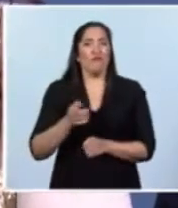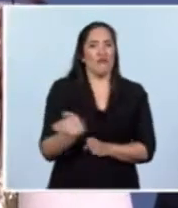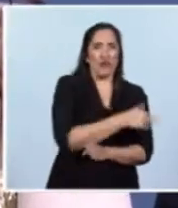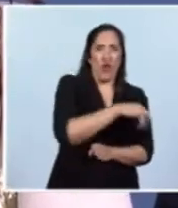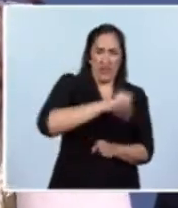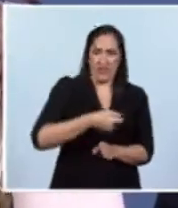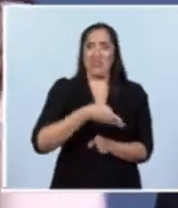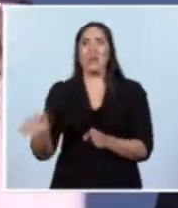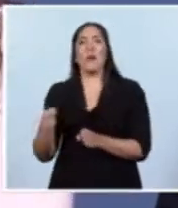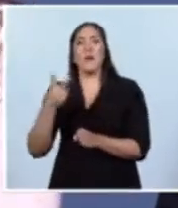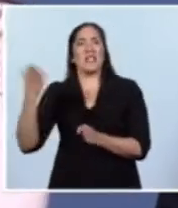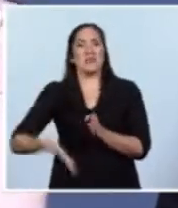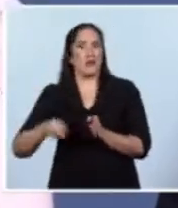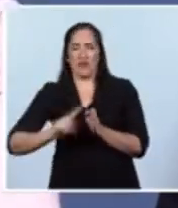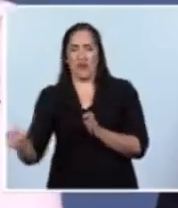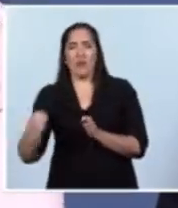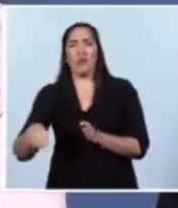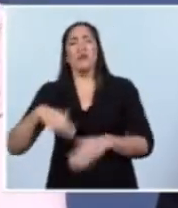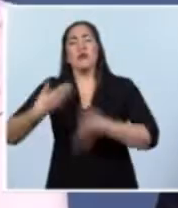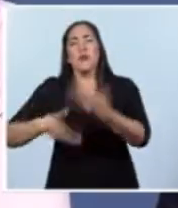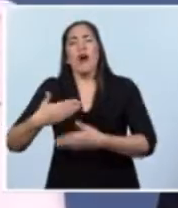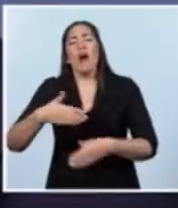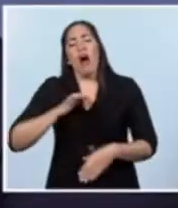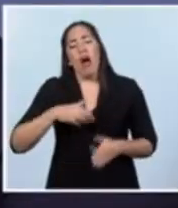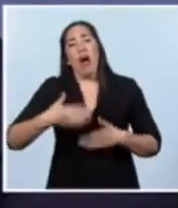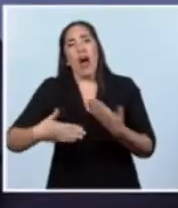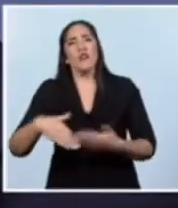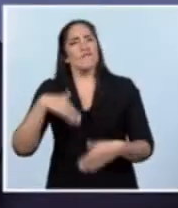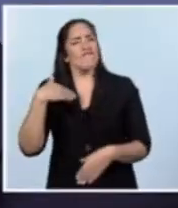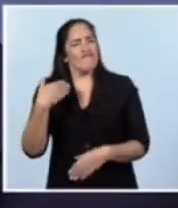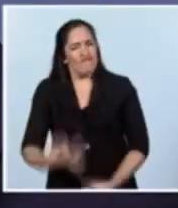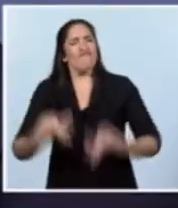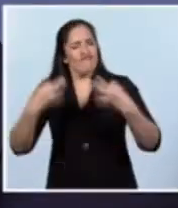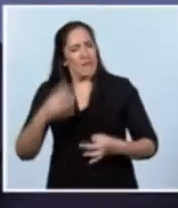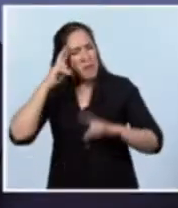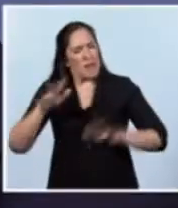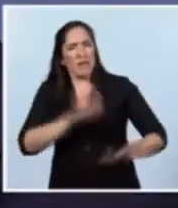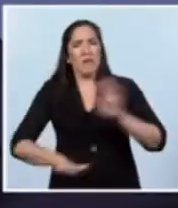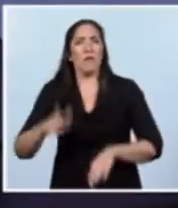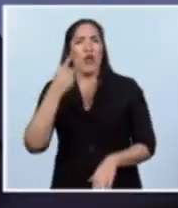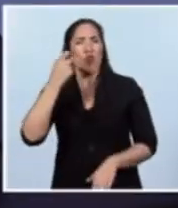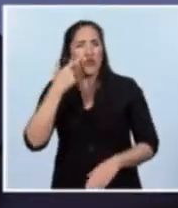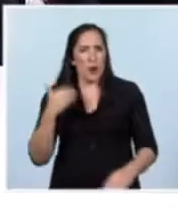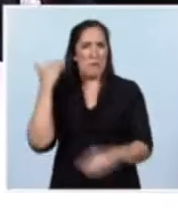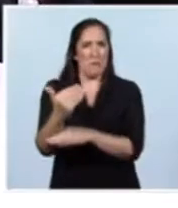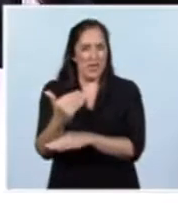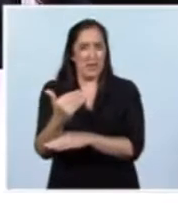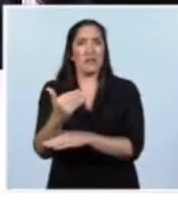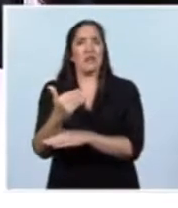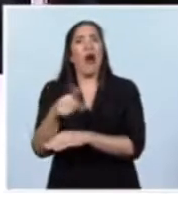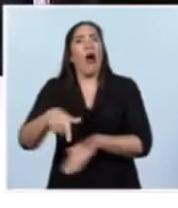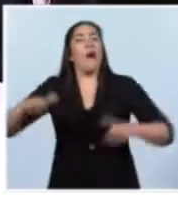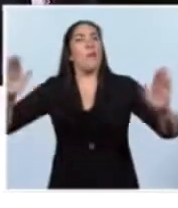hacer, digamos, controles mucho más estrictos en materia de portación, hemos reducido notablemente